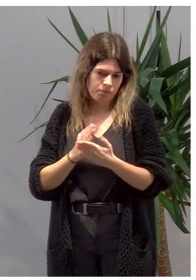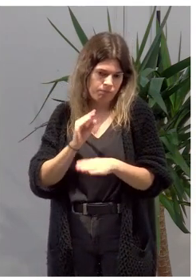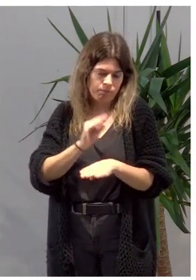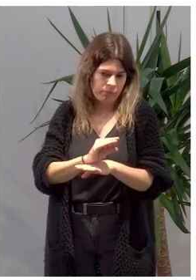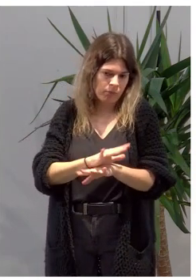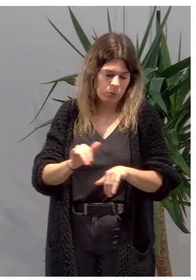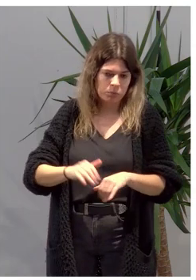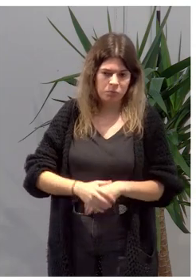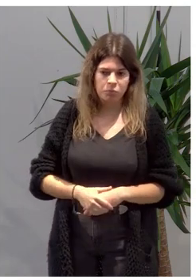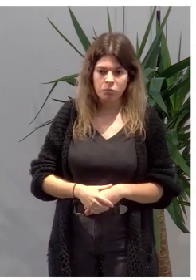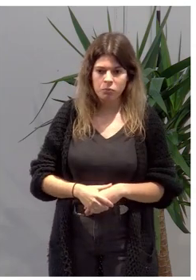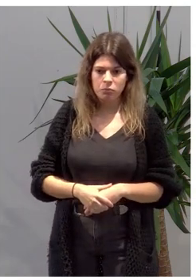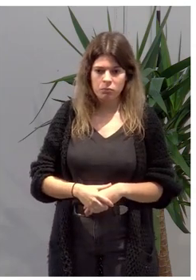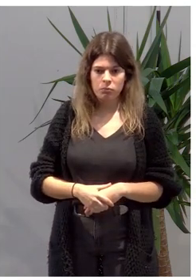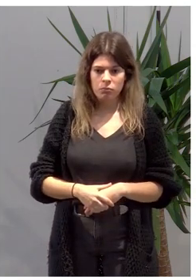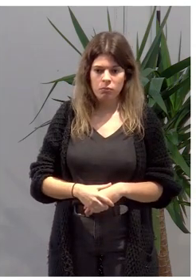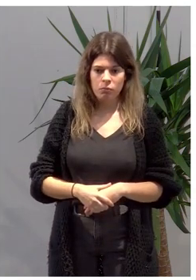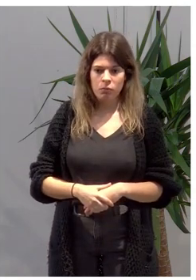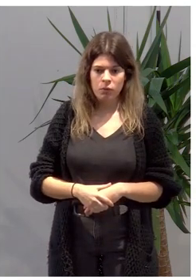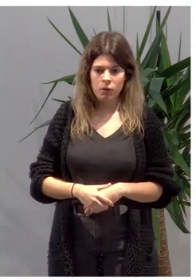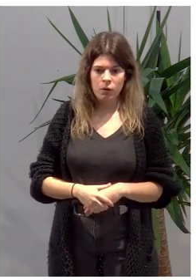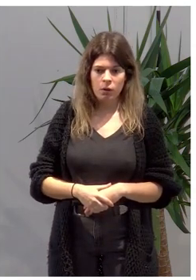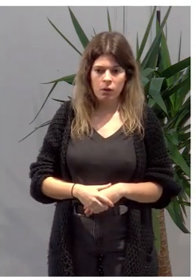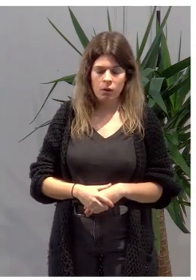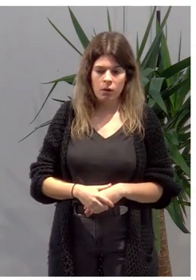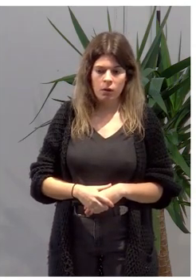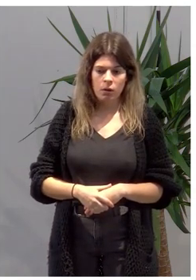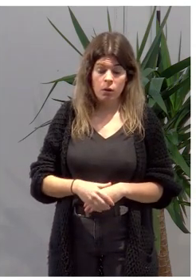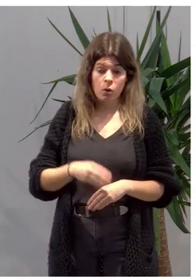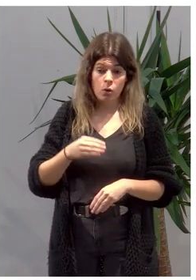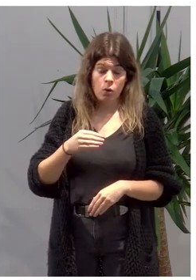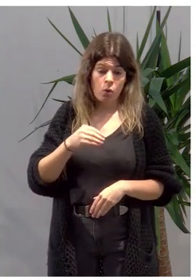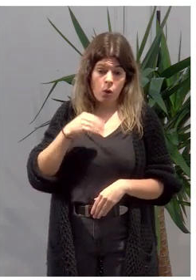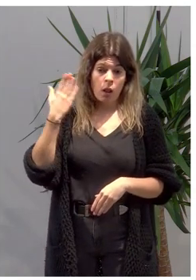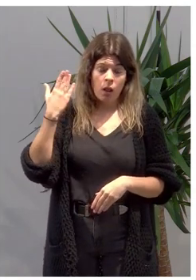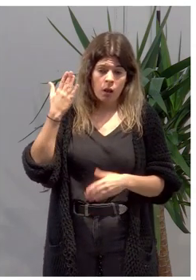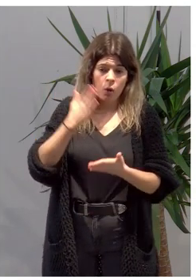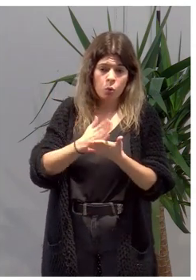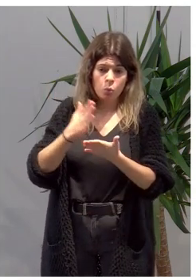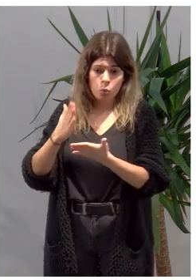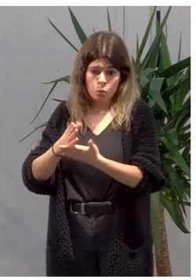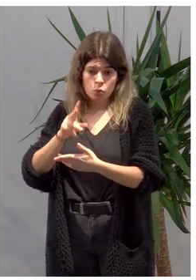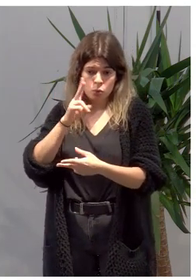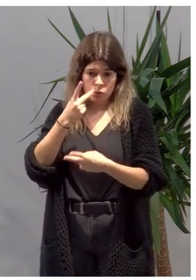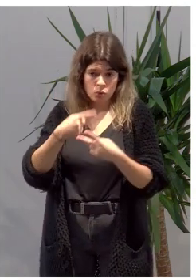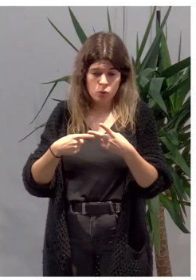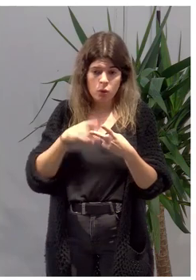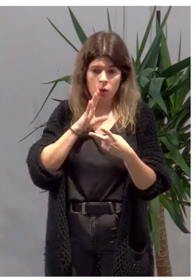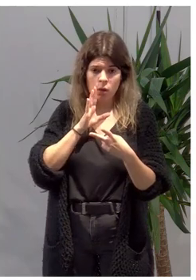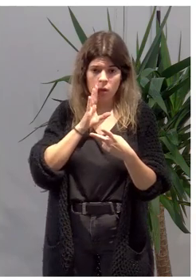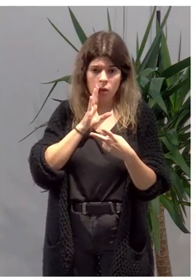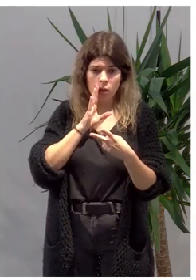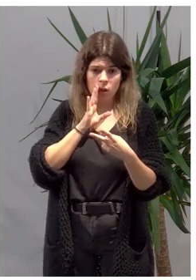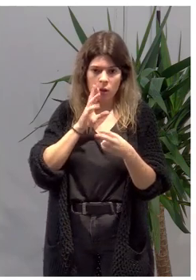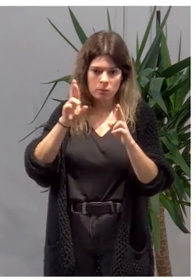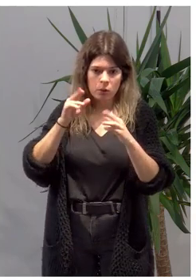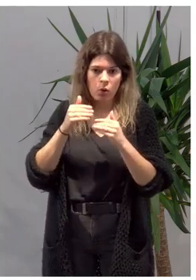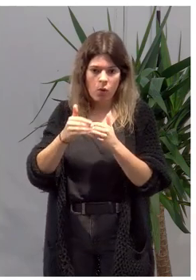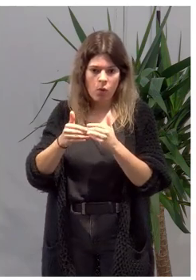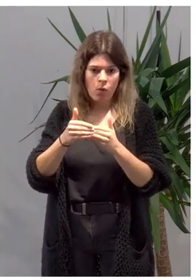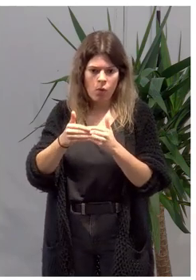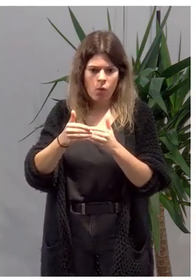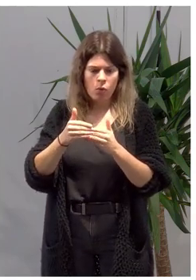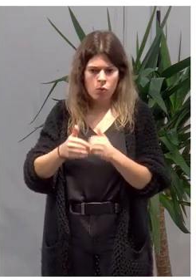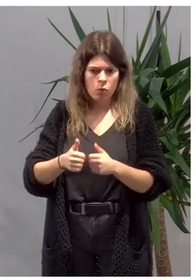esto es, bueno, ojalá con estos dos cursos y, bueno, pues tengámoslo, sobre todo en un futuro, pues